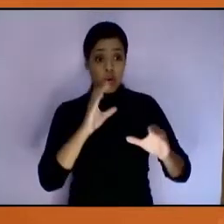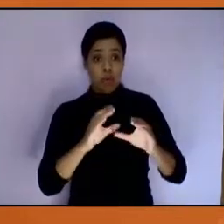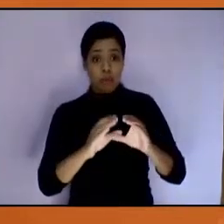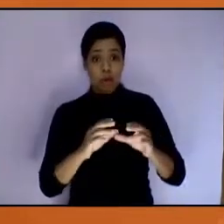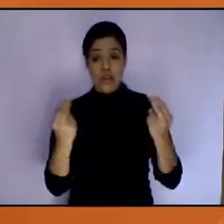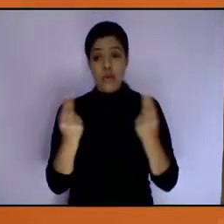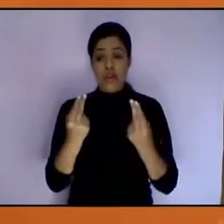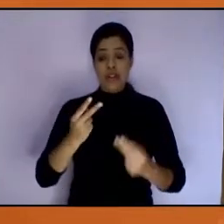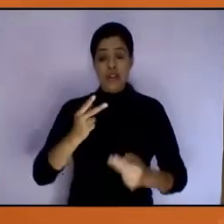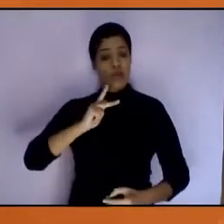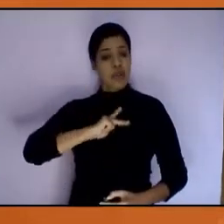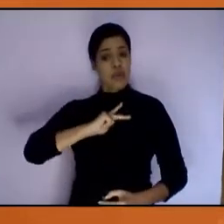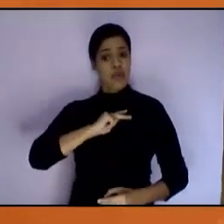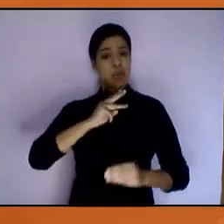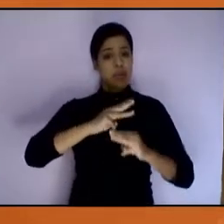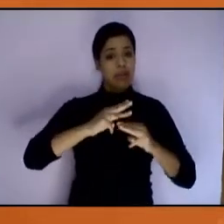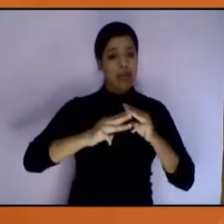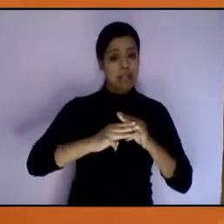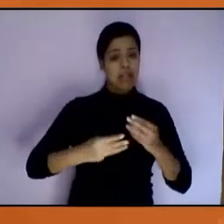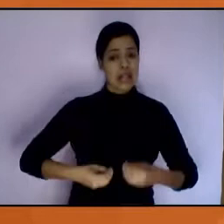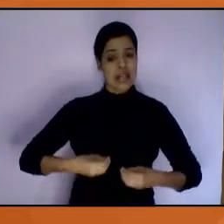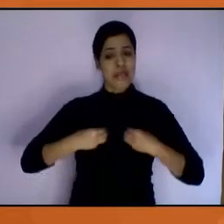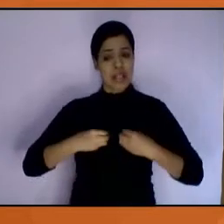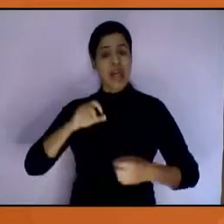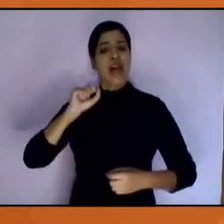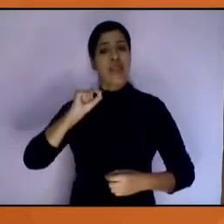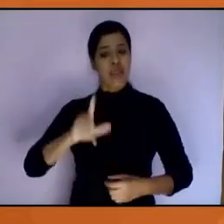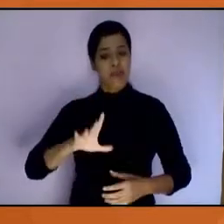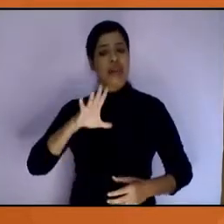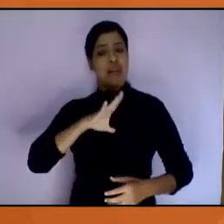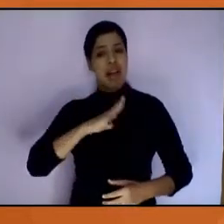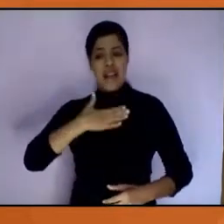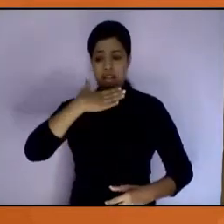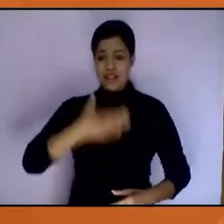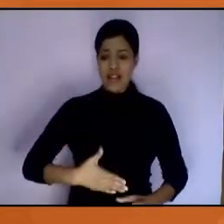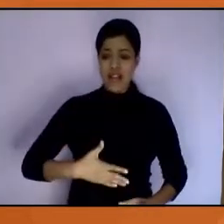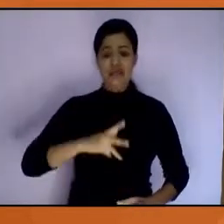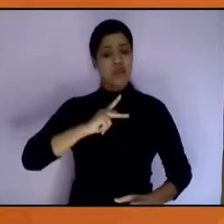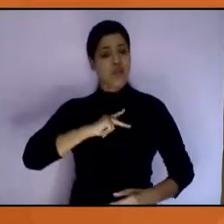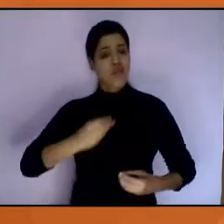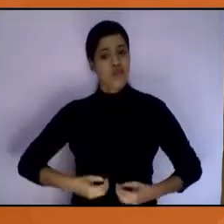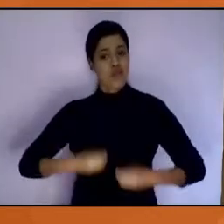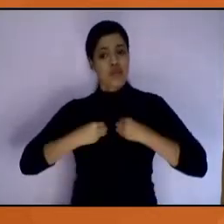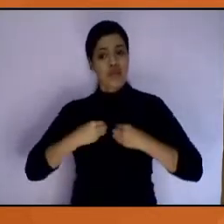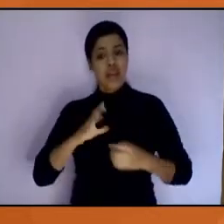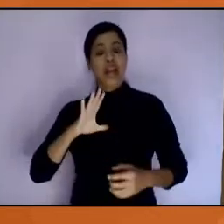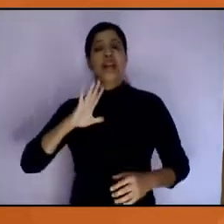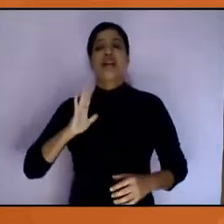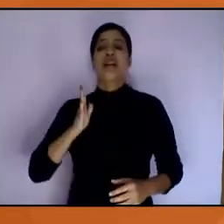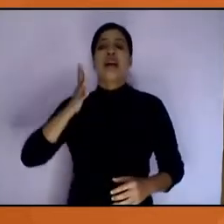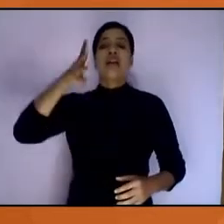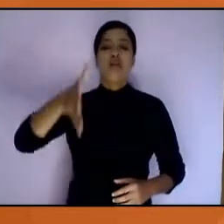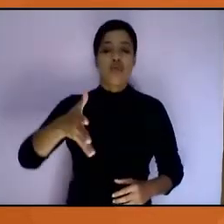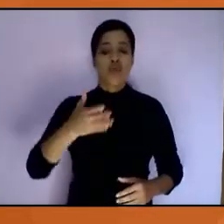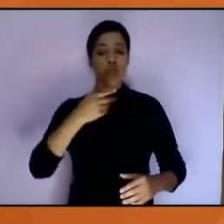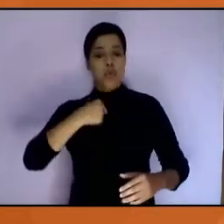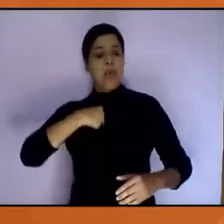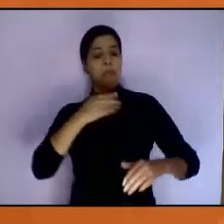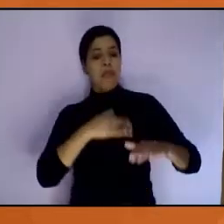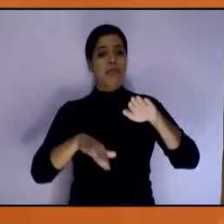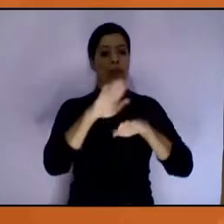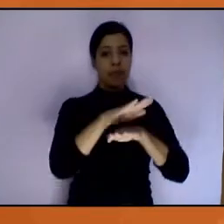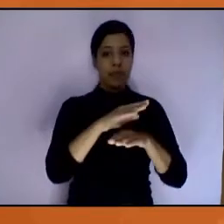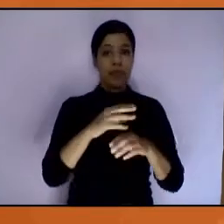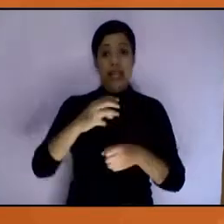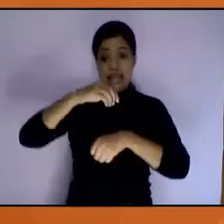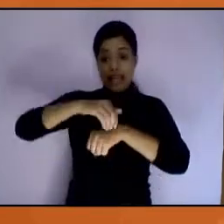materiales de nuestra vida, sino que nos satisfagan en lo personal y nos permitan una posibilidad de desarrollo futuro. Y el tercer círculo que